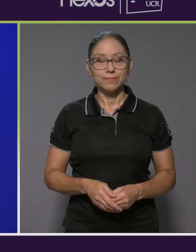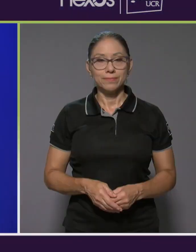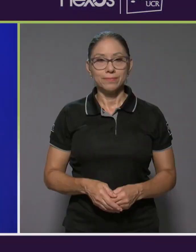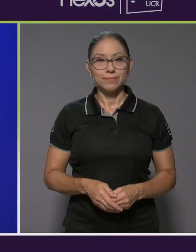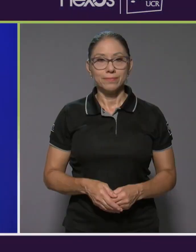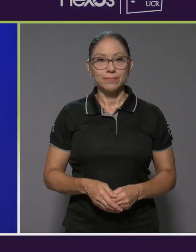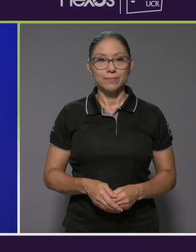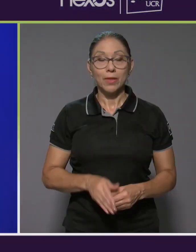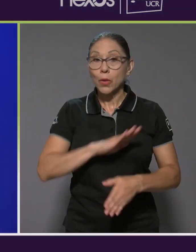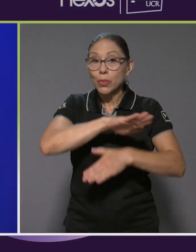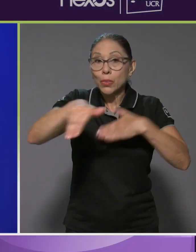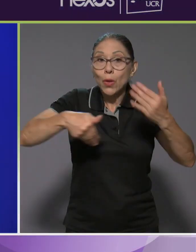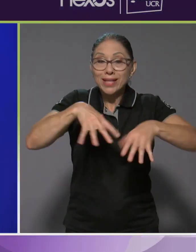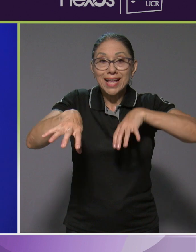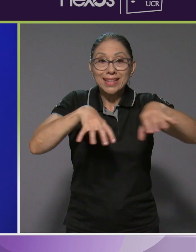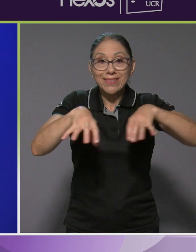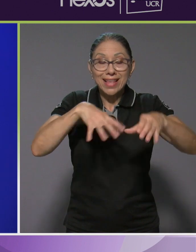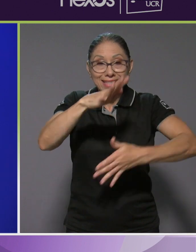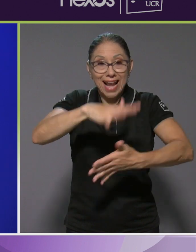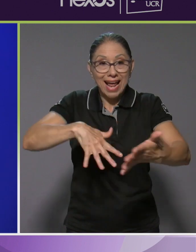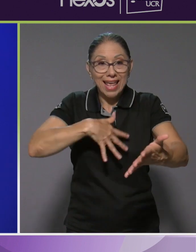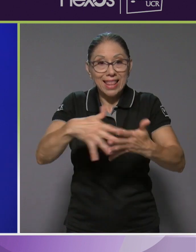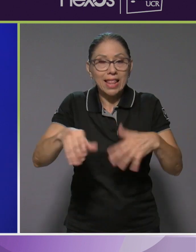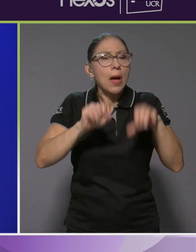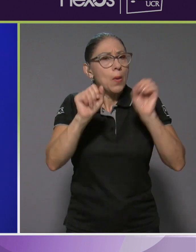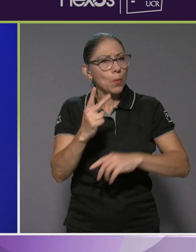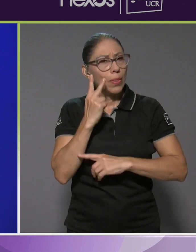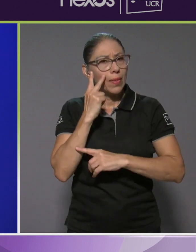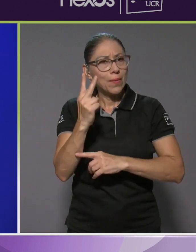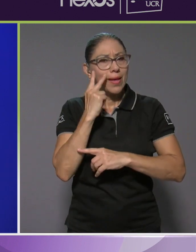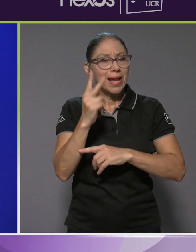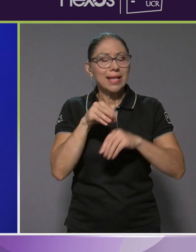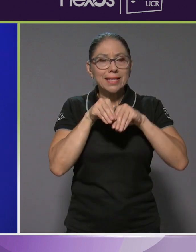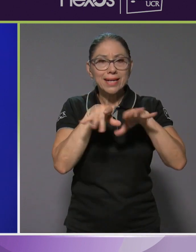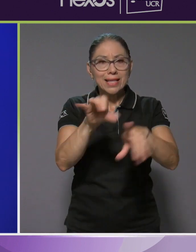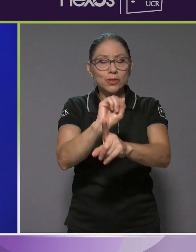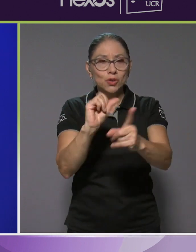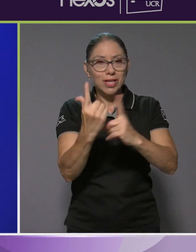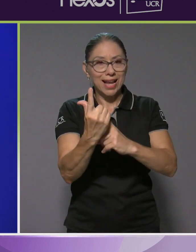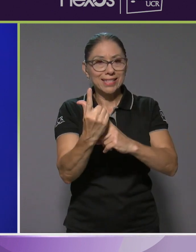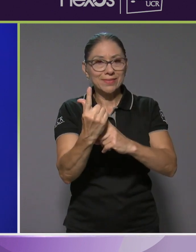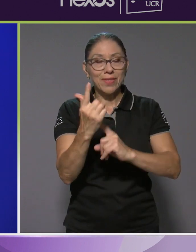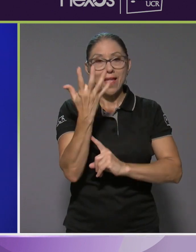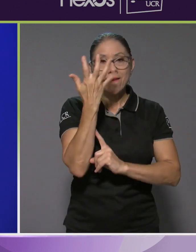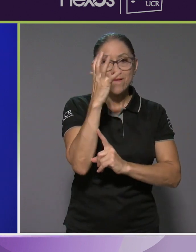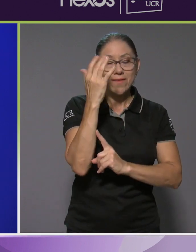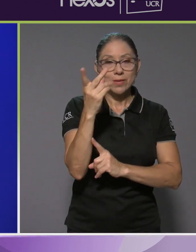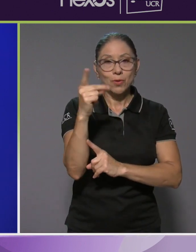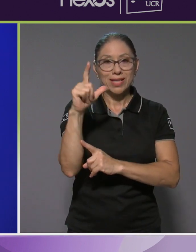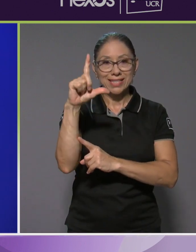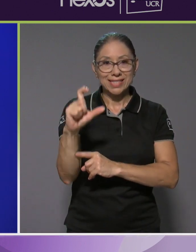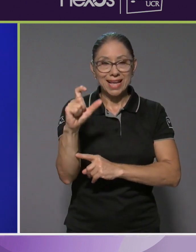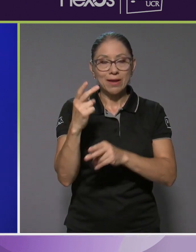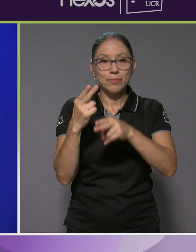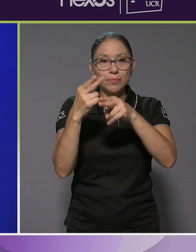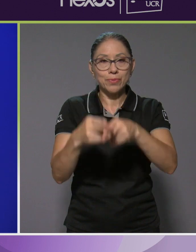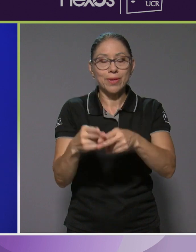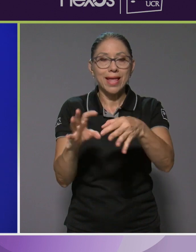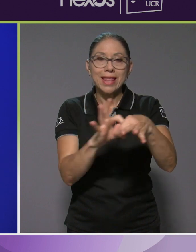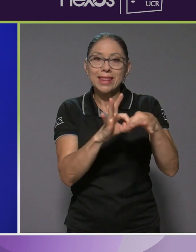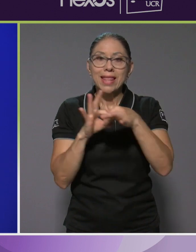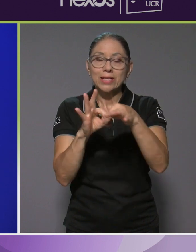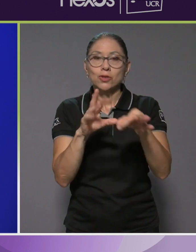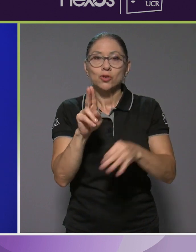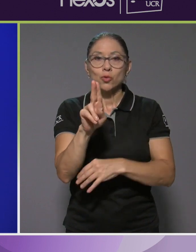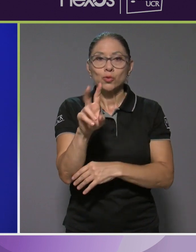Todas las actividades de esta agenda puede repasarlas en nuestras redes sociales. En Facebook e Instagram nos encuentra como Nexus